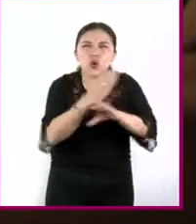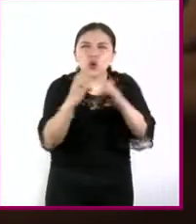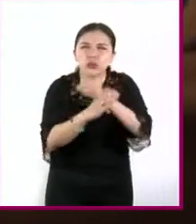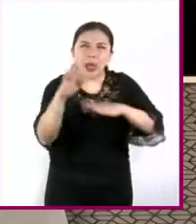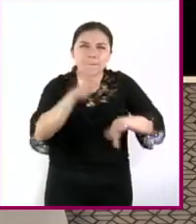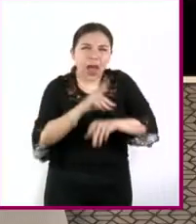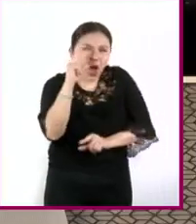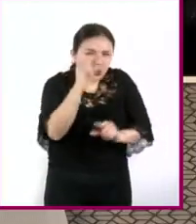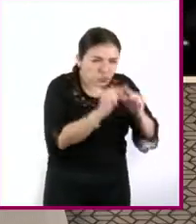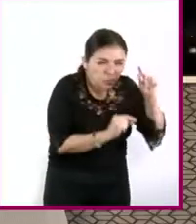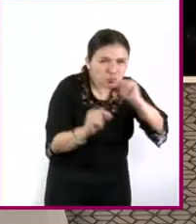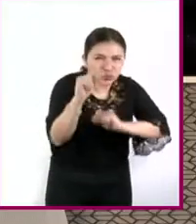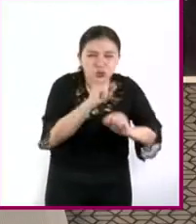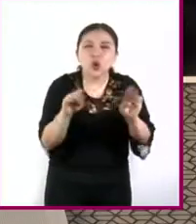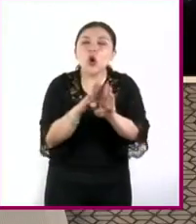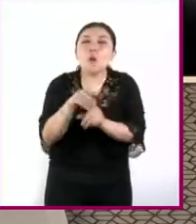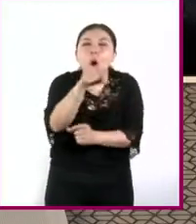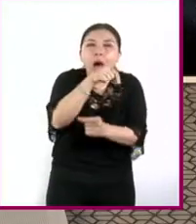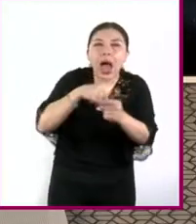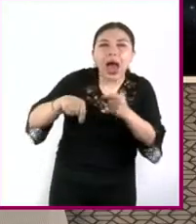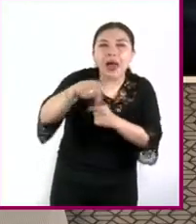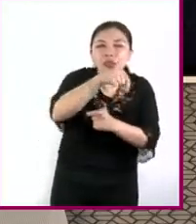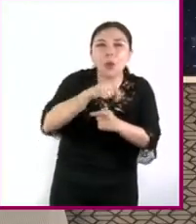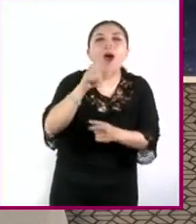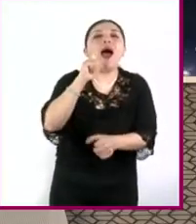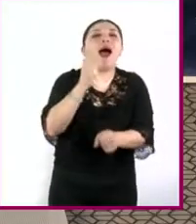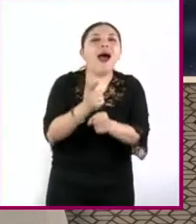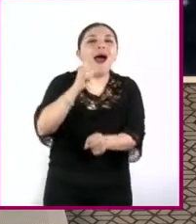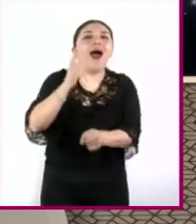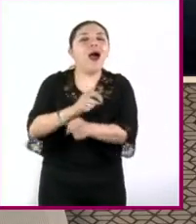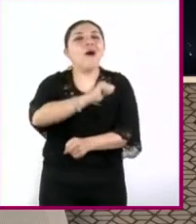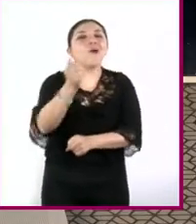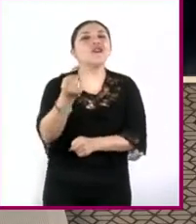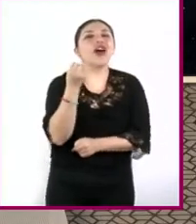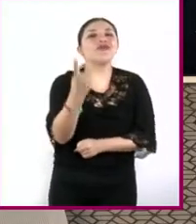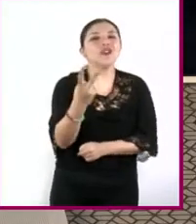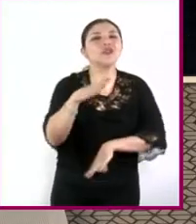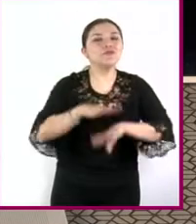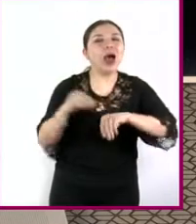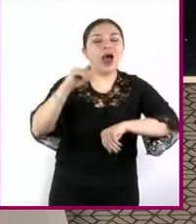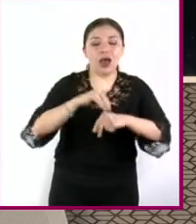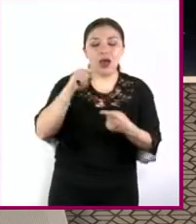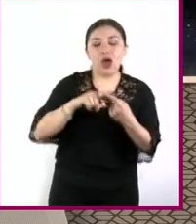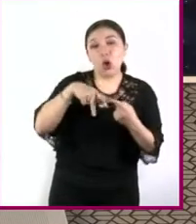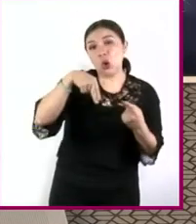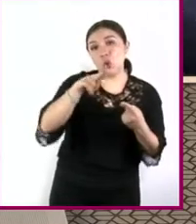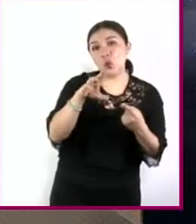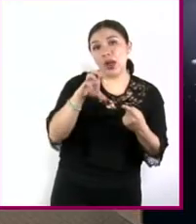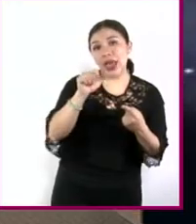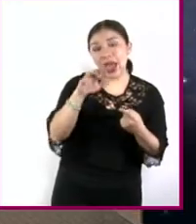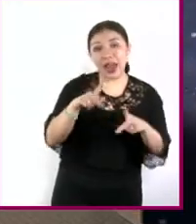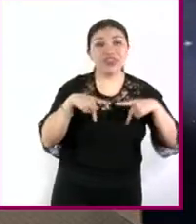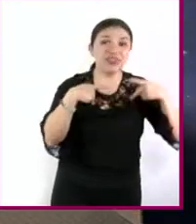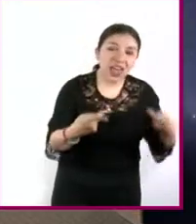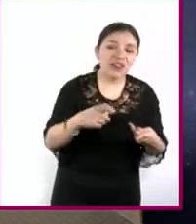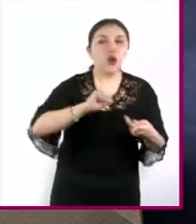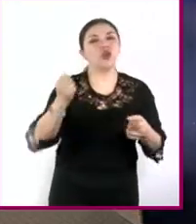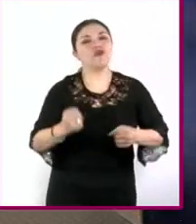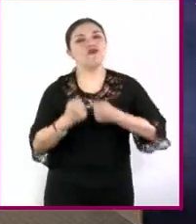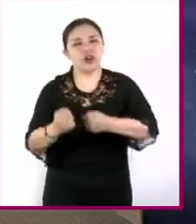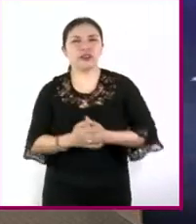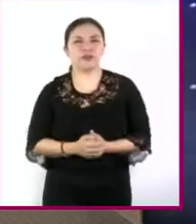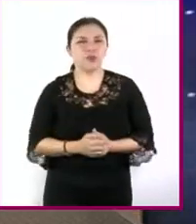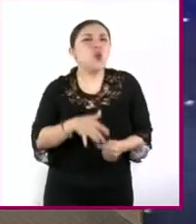los átomos que pudimos encontrar esas dos fuerzas adicionales que son la fuerza nuclear débil y la fuerza nuclear fuerte alguna